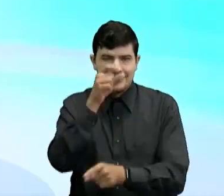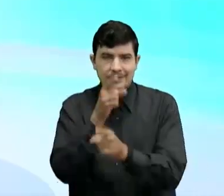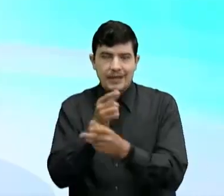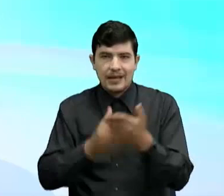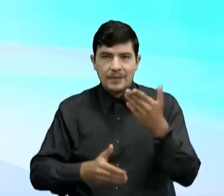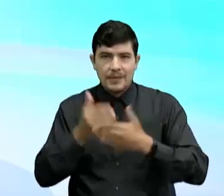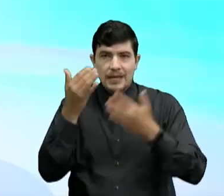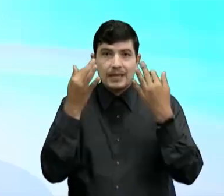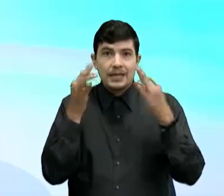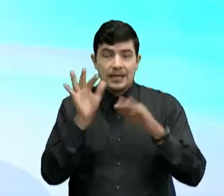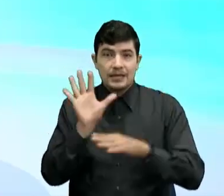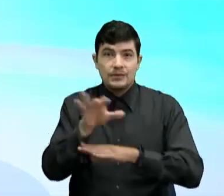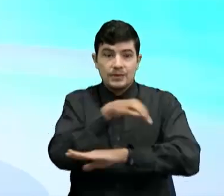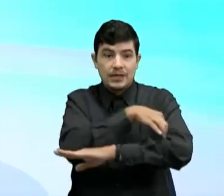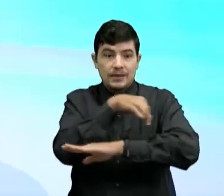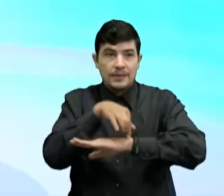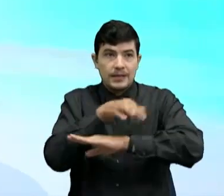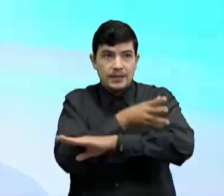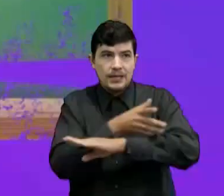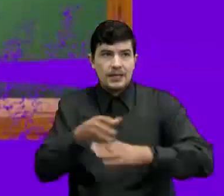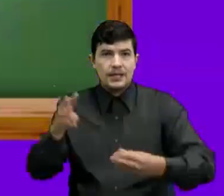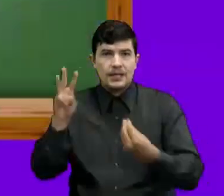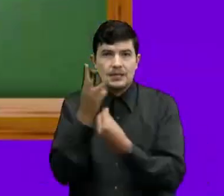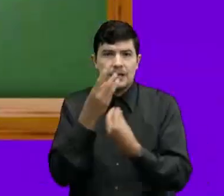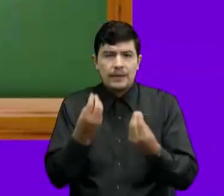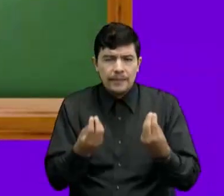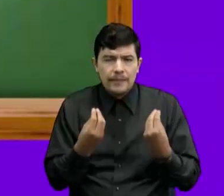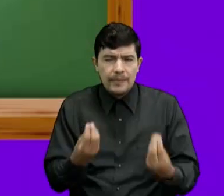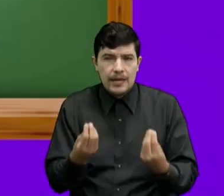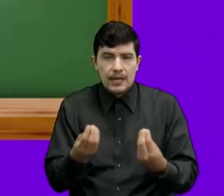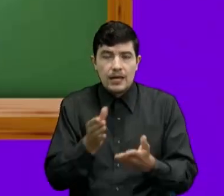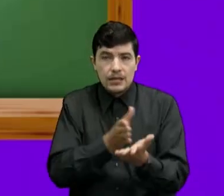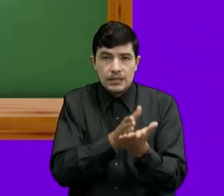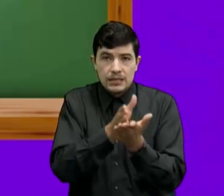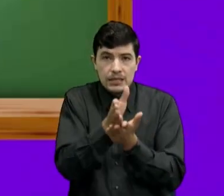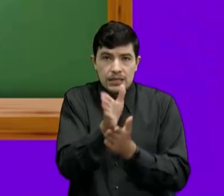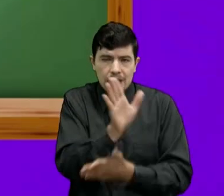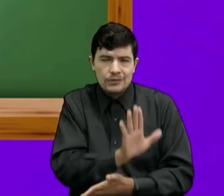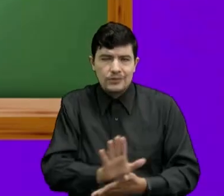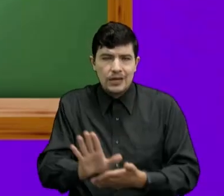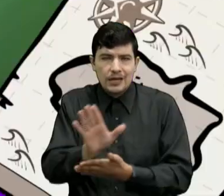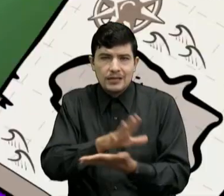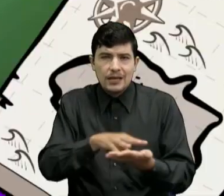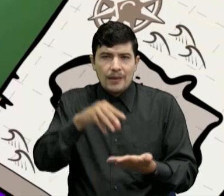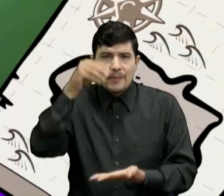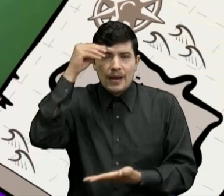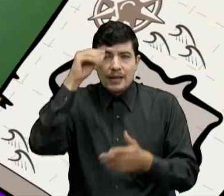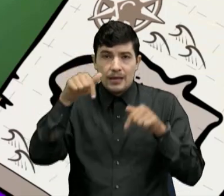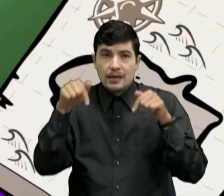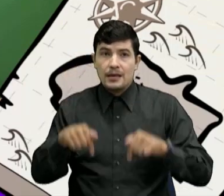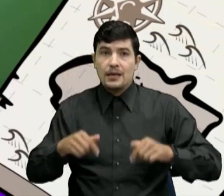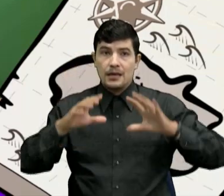para los chicos de Prescolora 3 Para que ustedes sigan reforzando en casa En esta clase de ciencias sociales Preparada especialmente